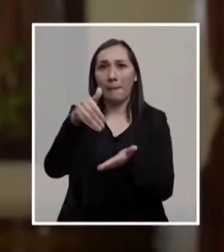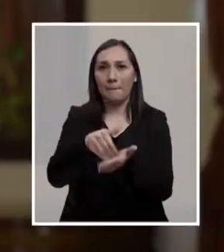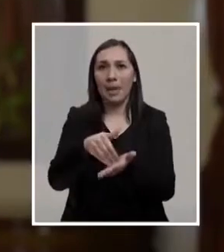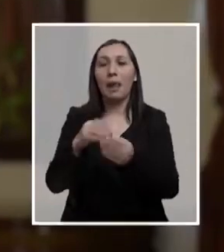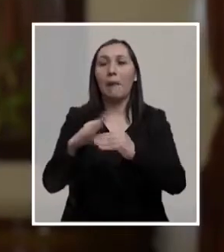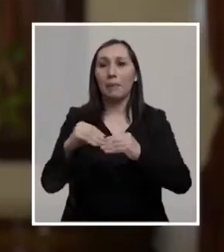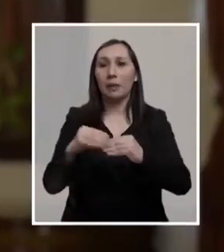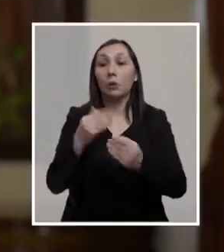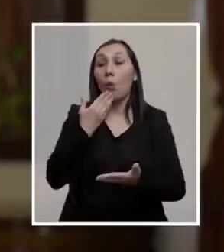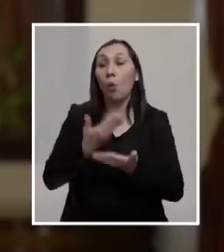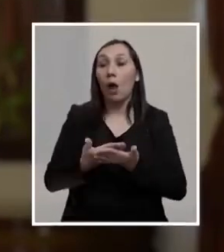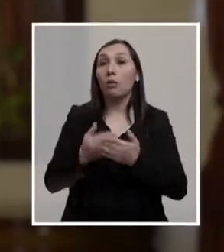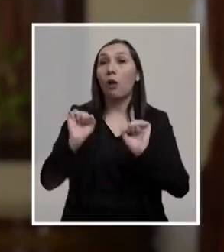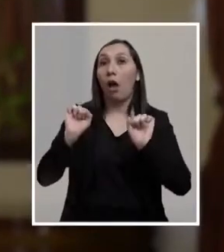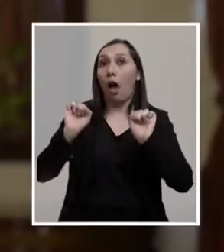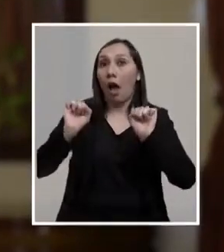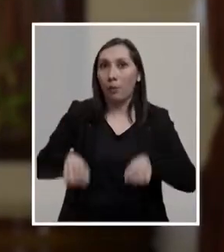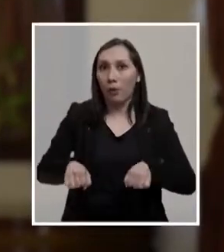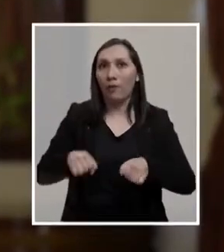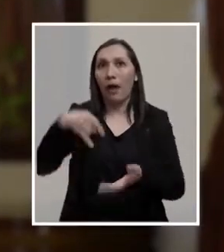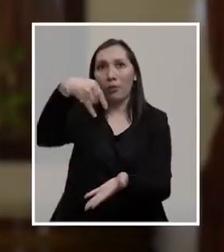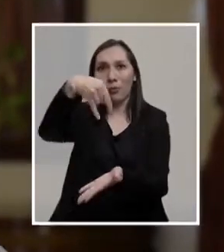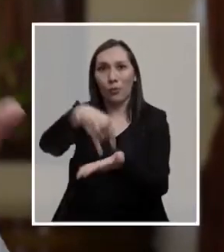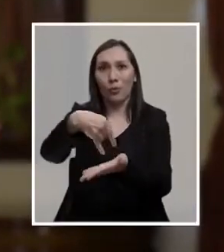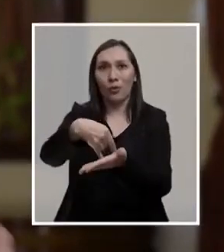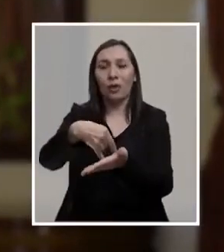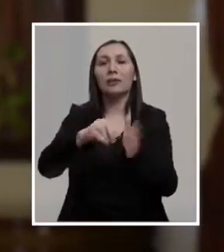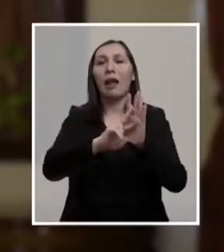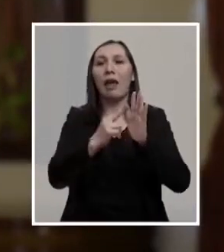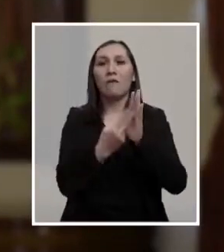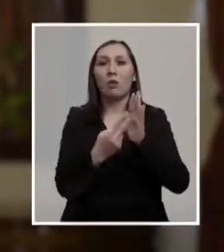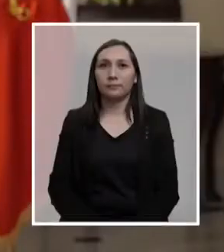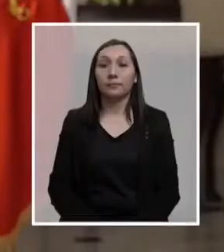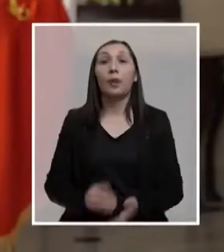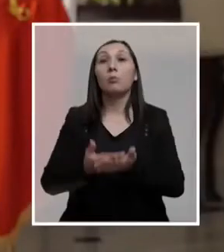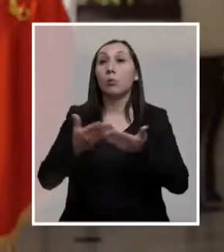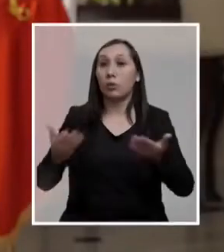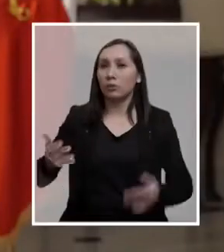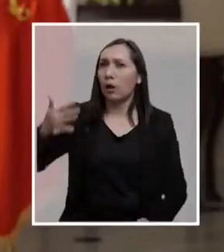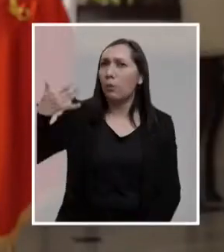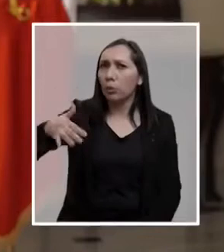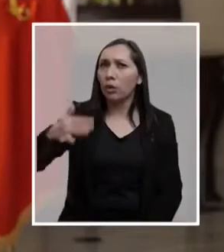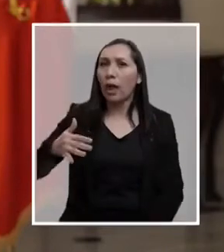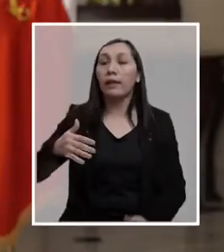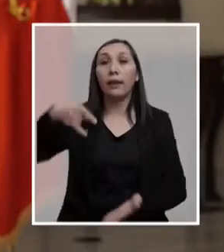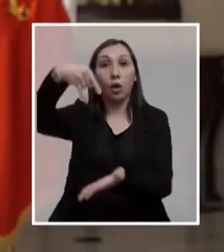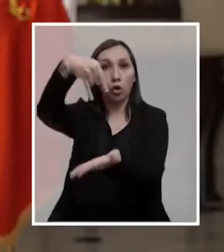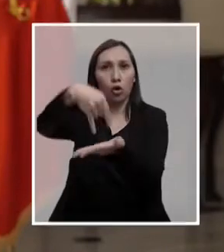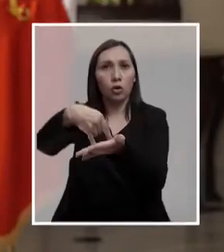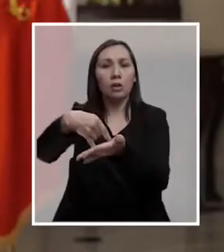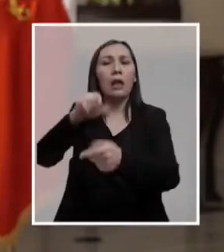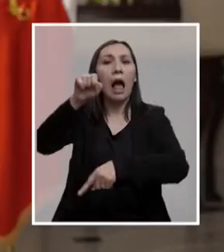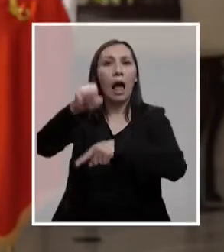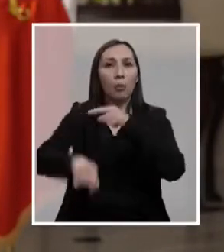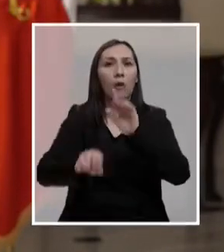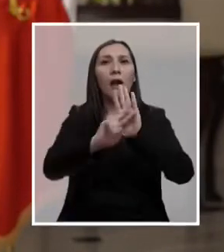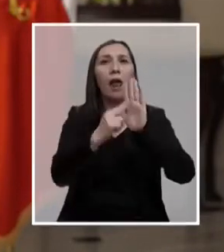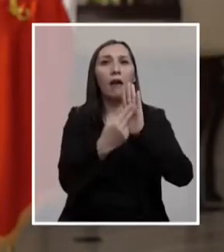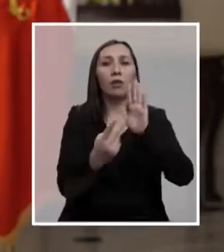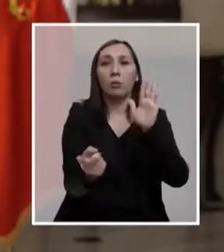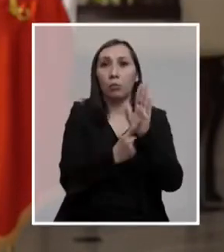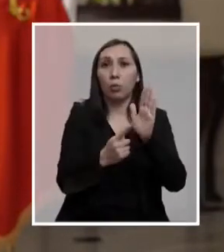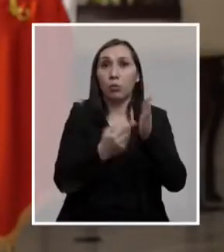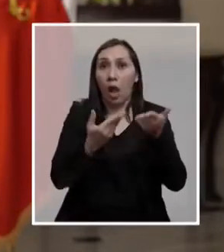pesos una vez que logremos aprobar en el Congreso la reforma tributaria. Por eso es tan importante que el Congreso apruebe la reforma